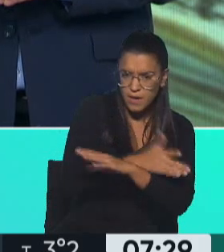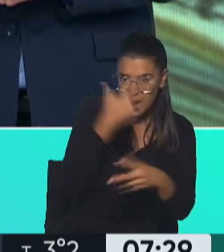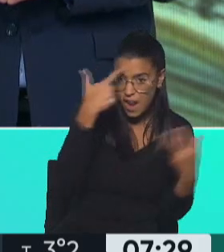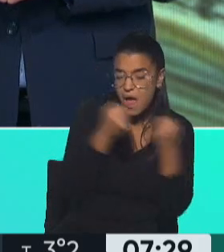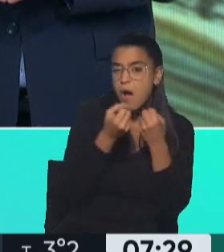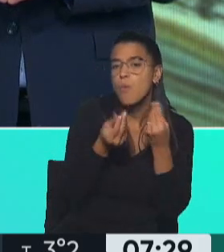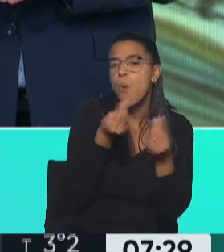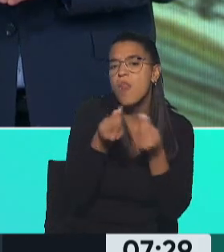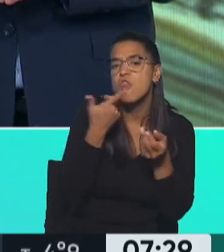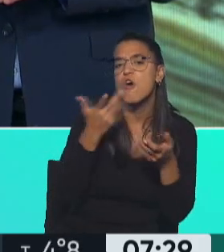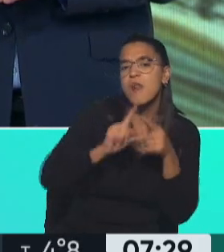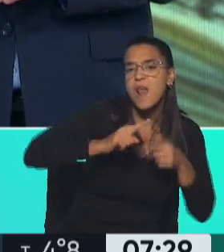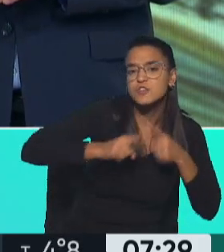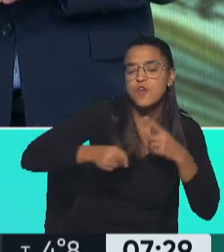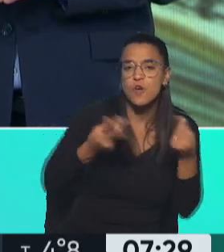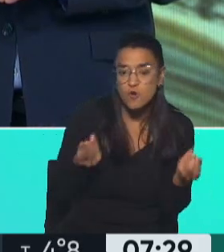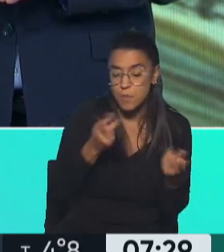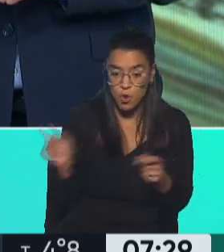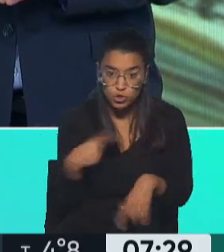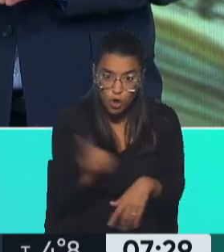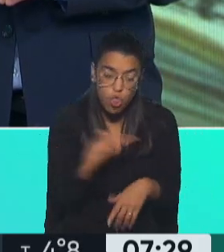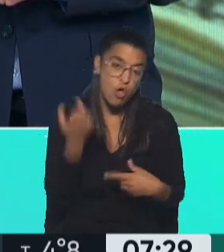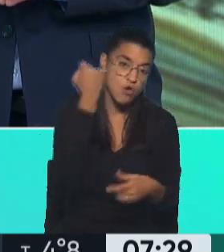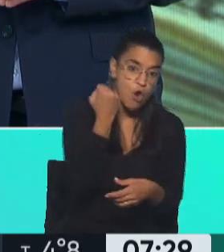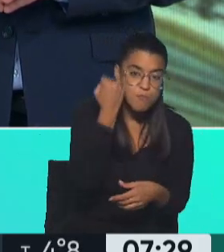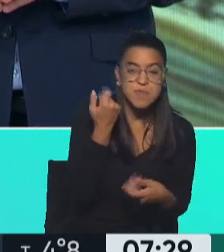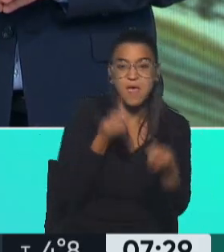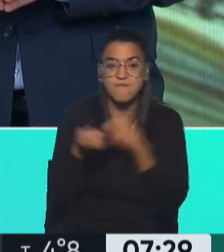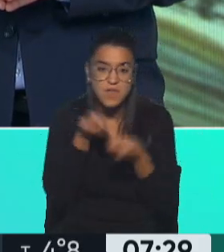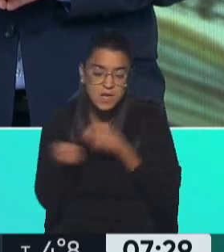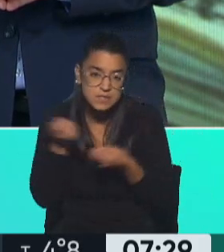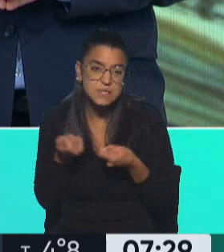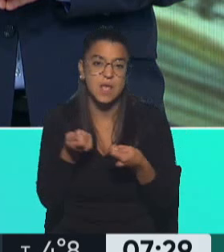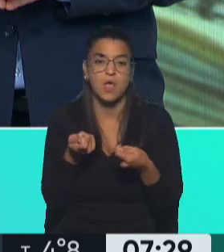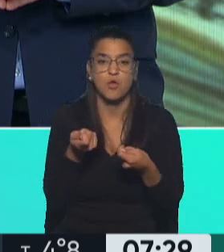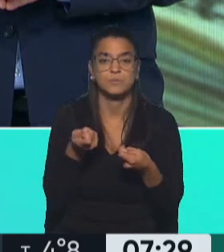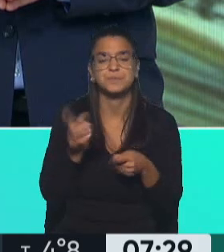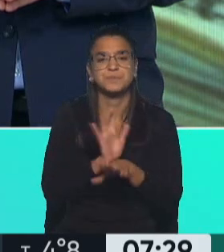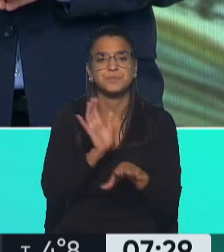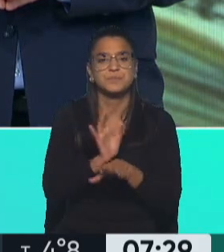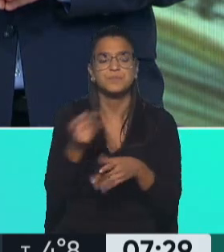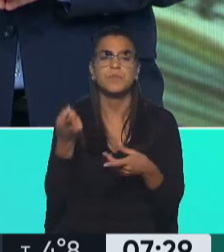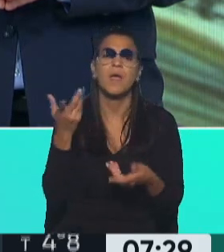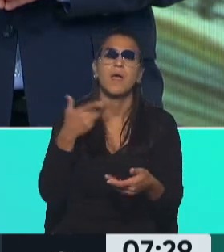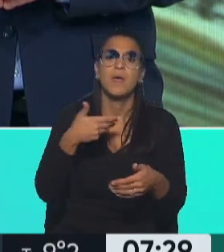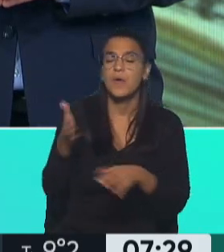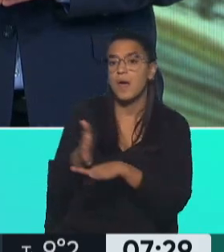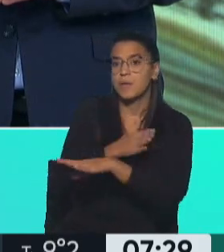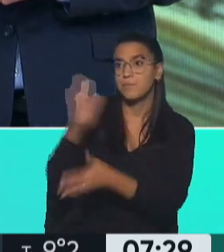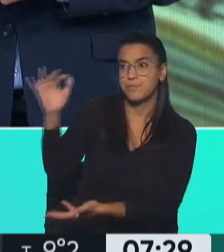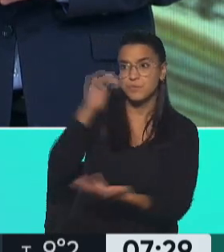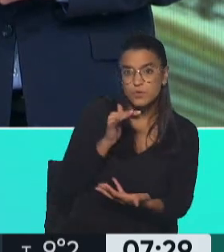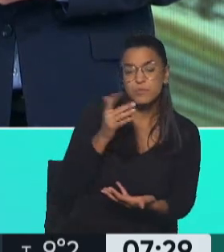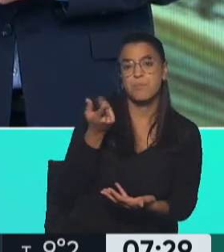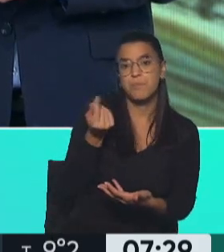con qué? Porque todos representaban el mundo financiero y económico, estaba por allí la toma del préstamo con el Fondo Monetario Internacional, pero